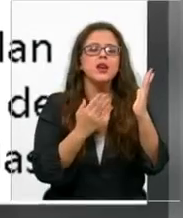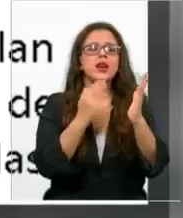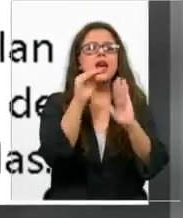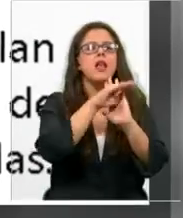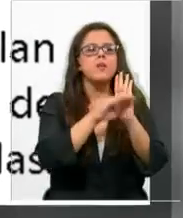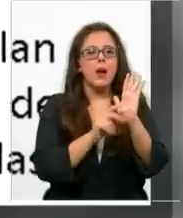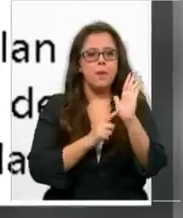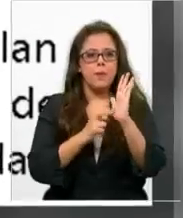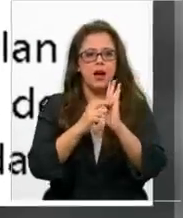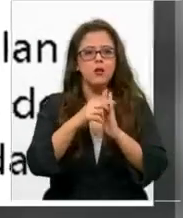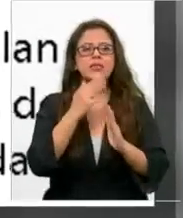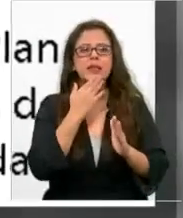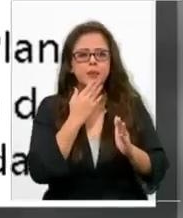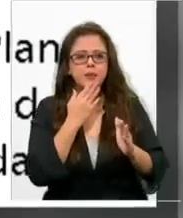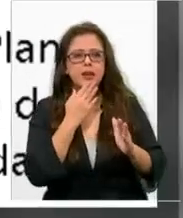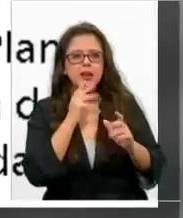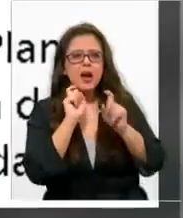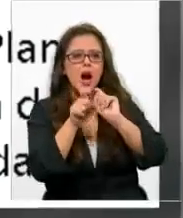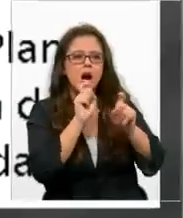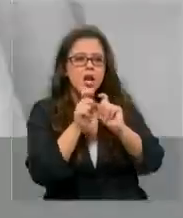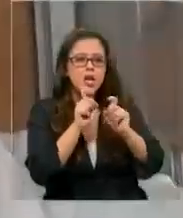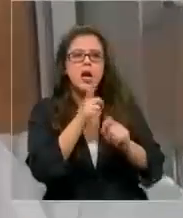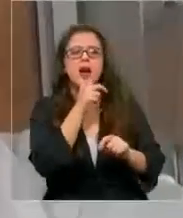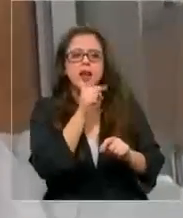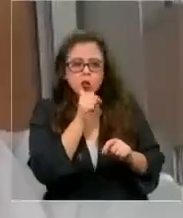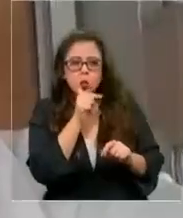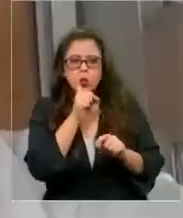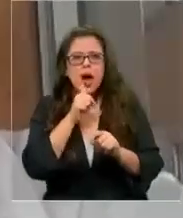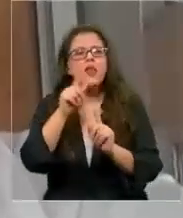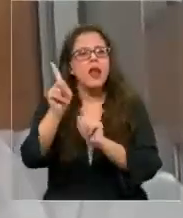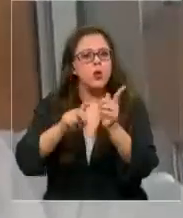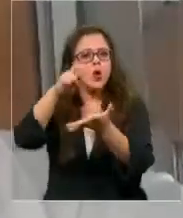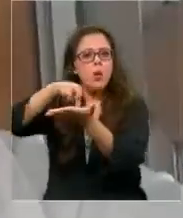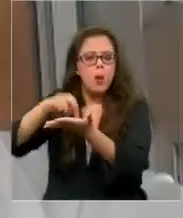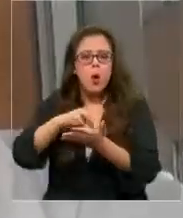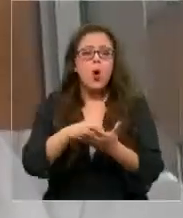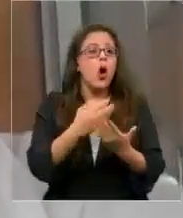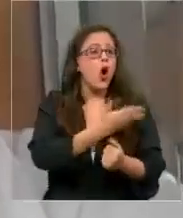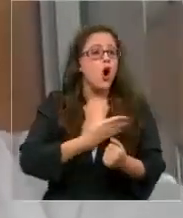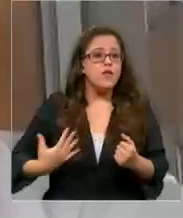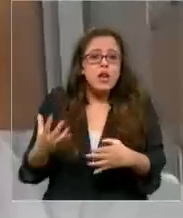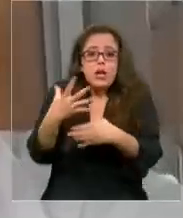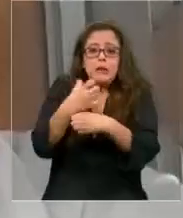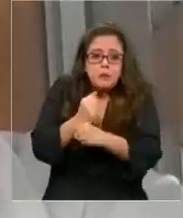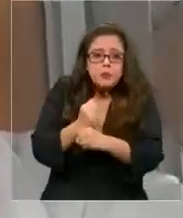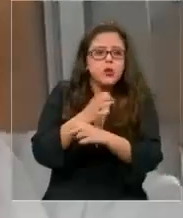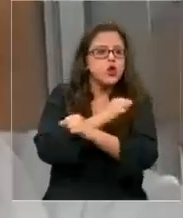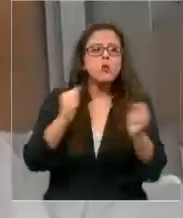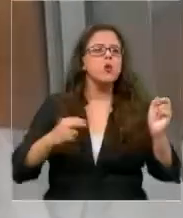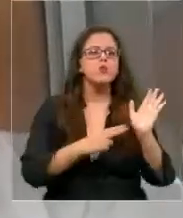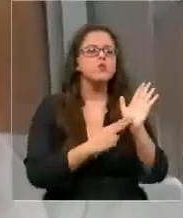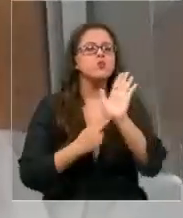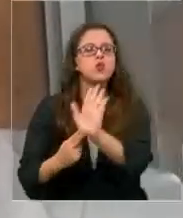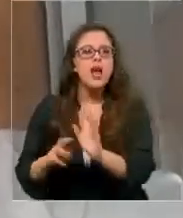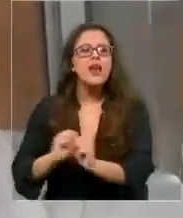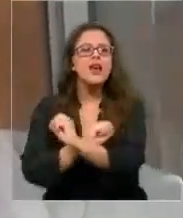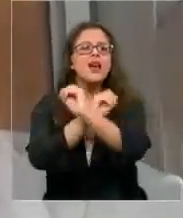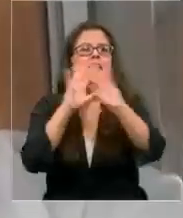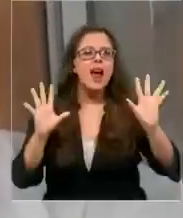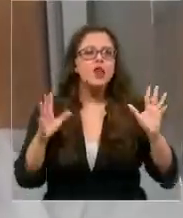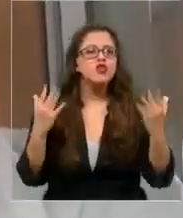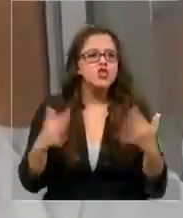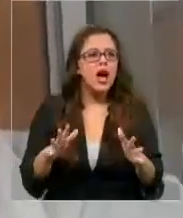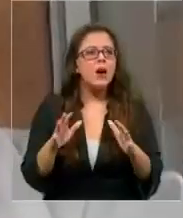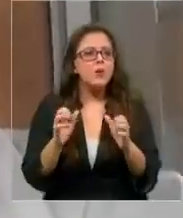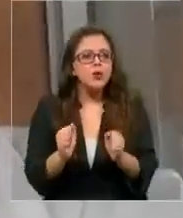Cuestionamientos a los que se sumaron también parlamentarios. El gobierno está presionado por todos lados y no es capaz de mostrar una línea clara para salir del